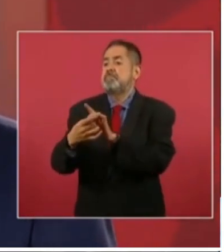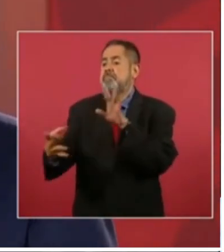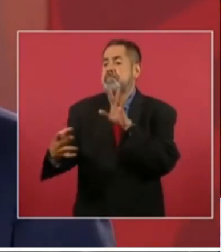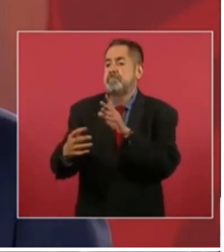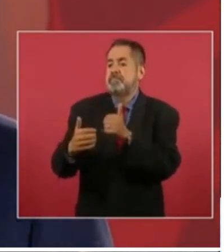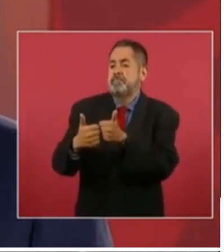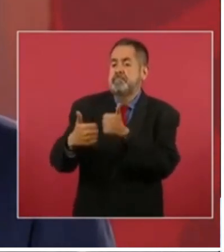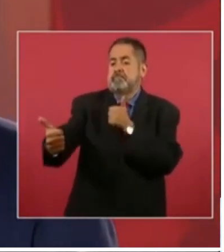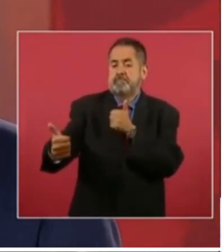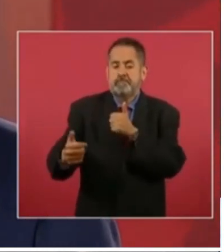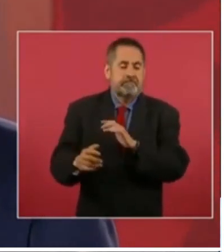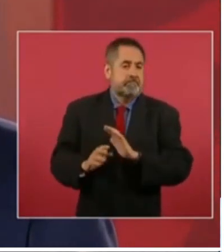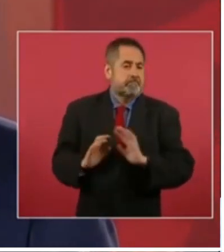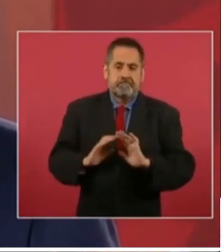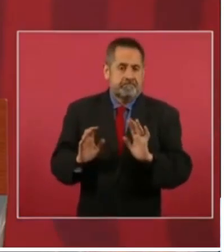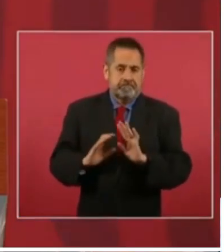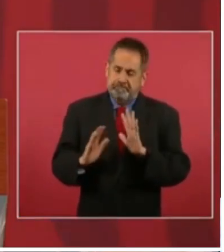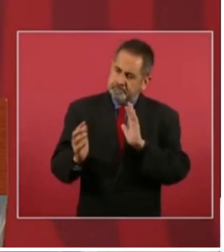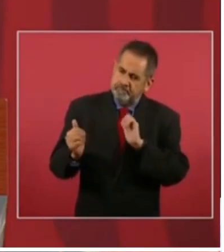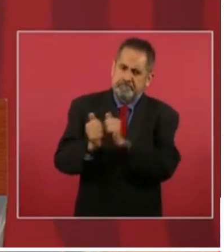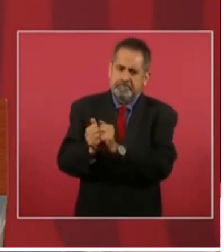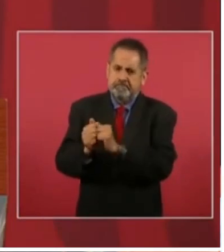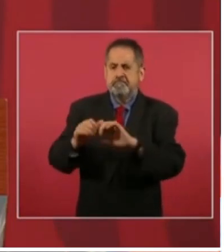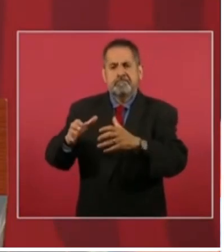Nunca. Jamás.